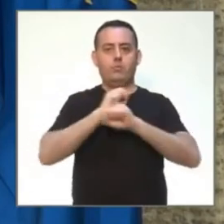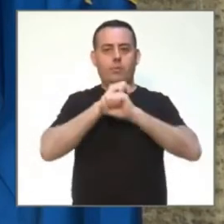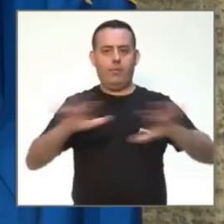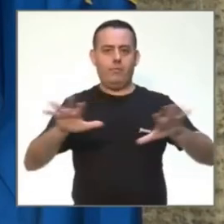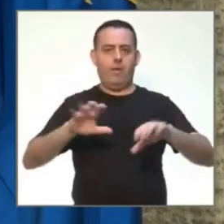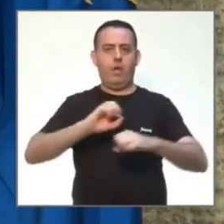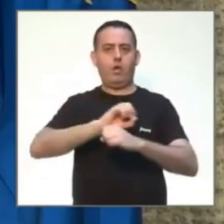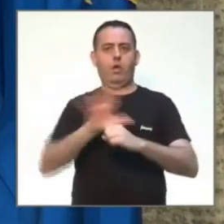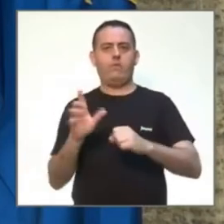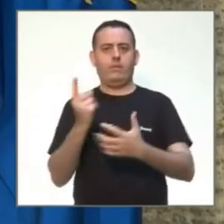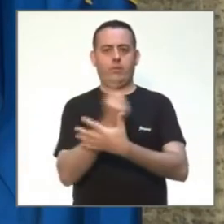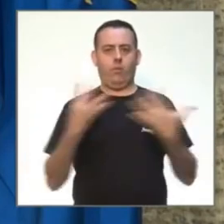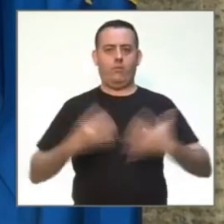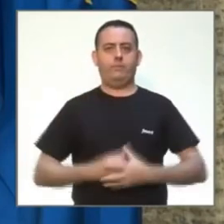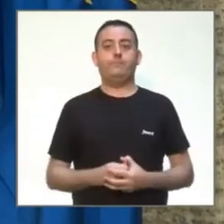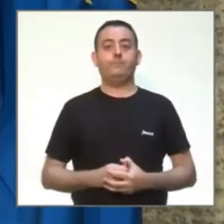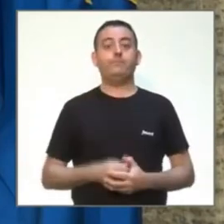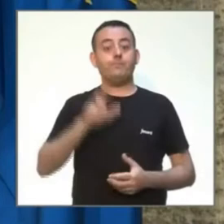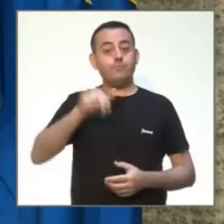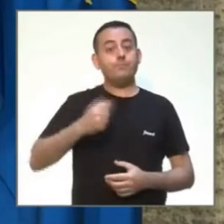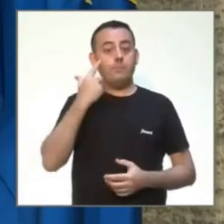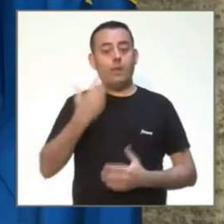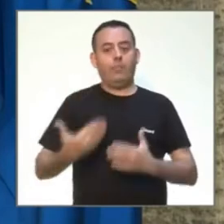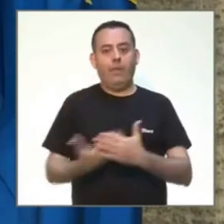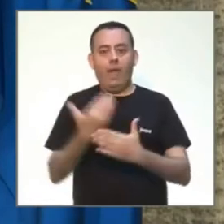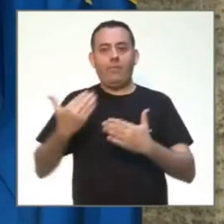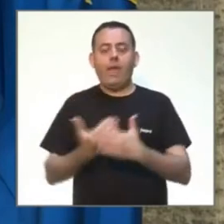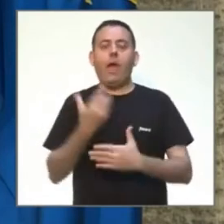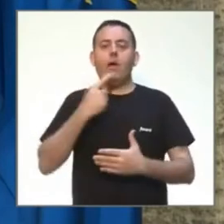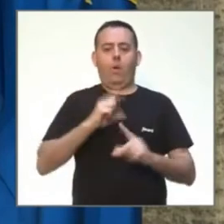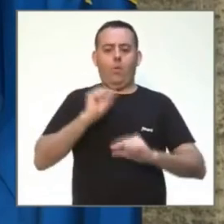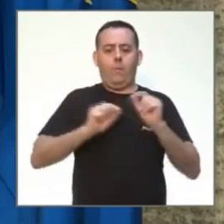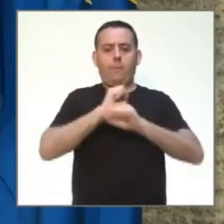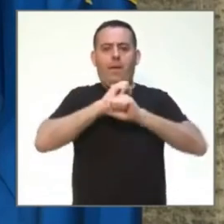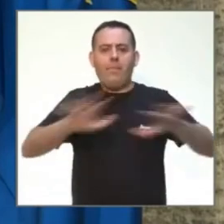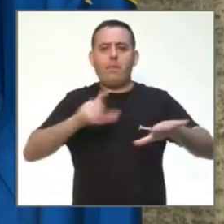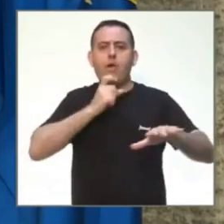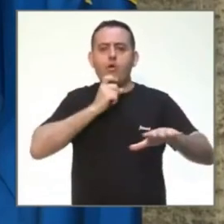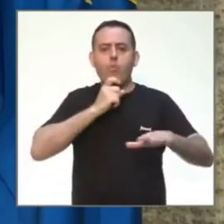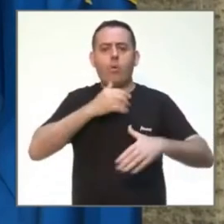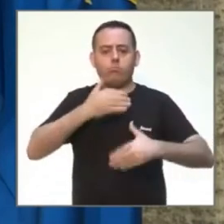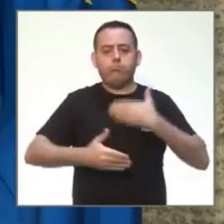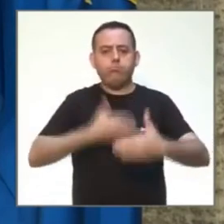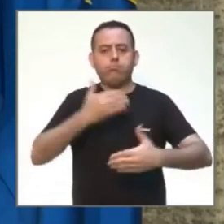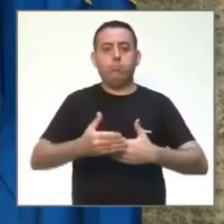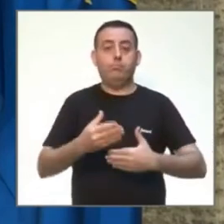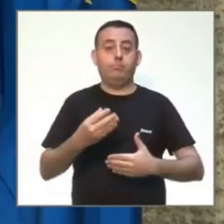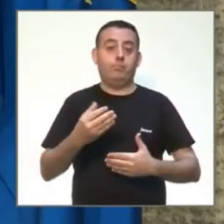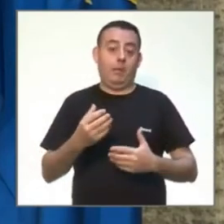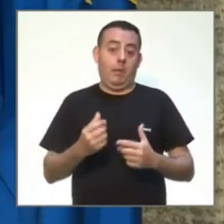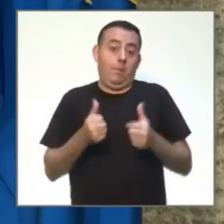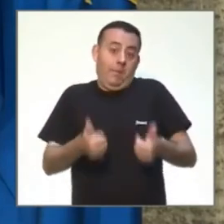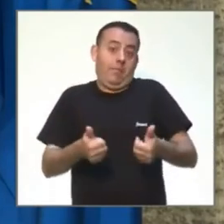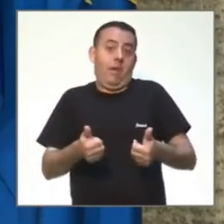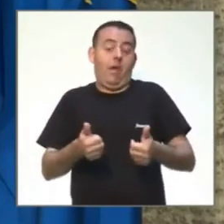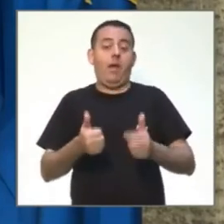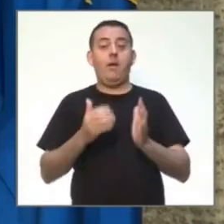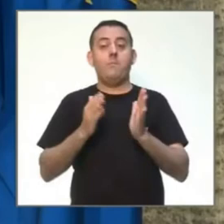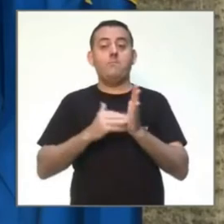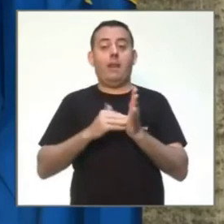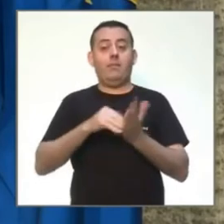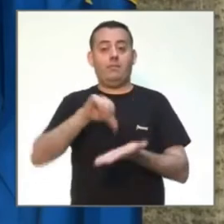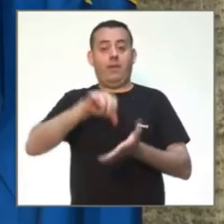conocer la evolución diariamente de la pandemia, en principio en Valencia y en las próximas